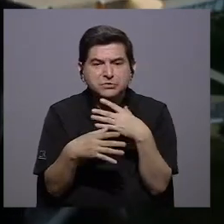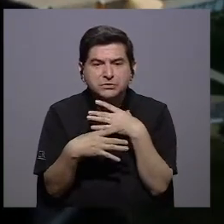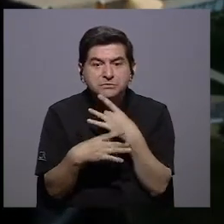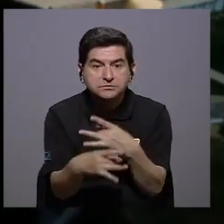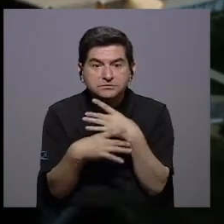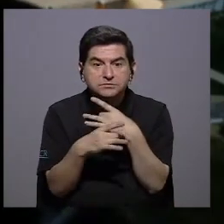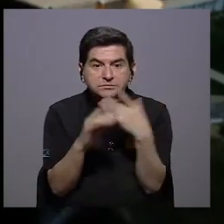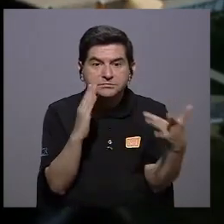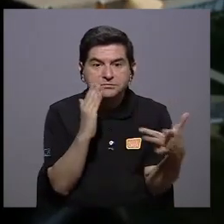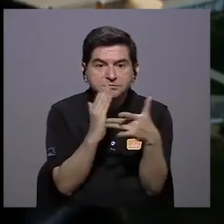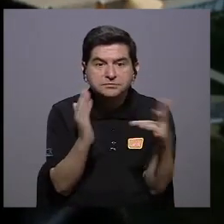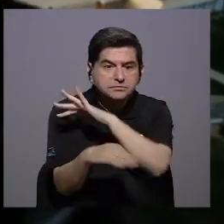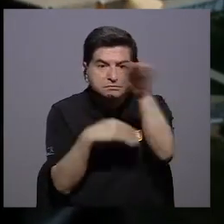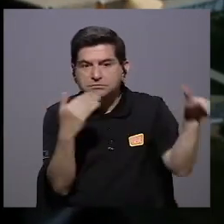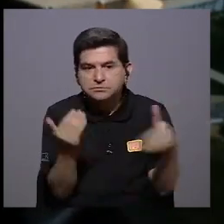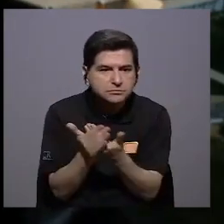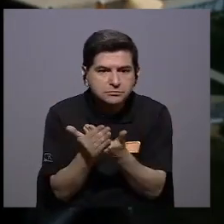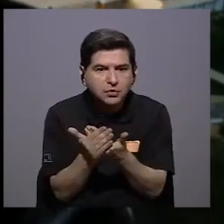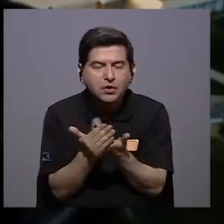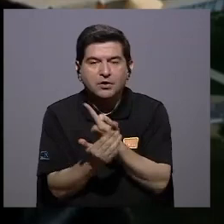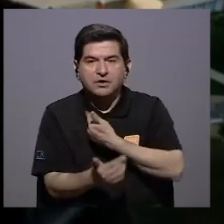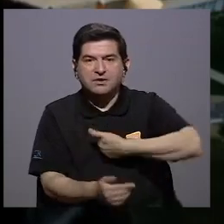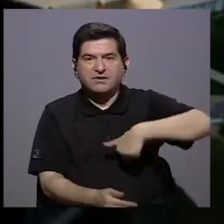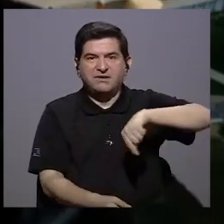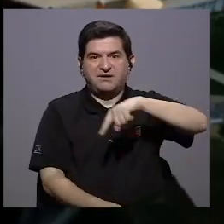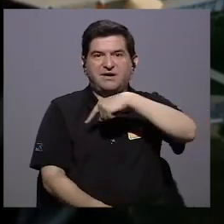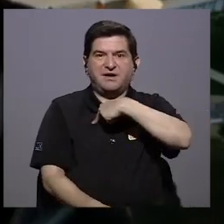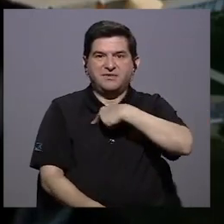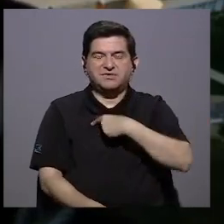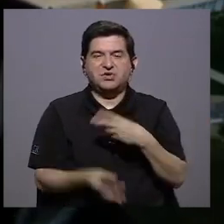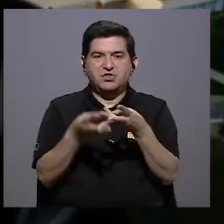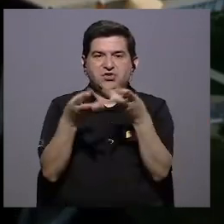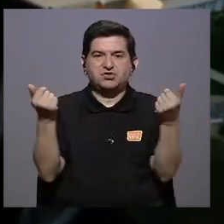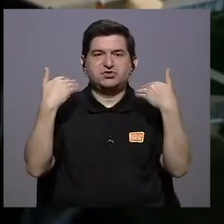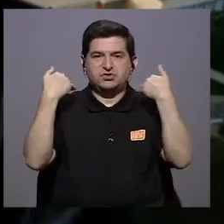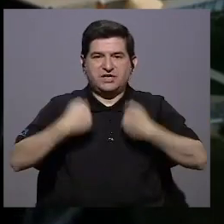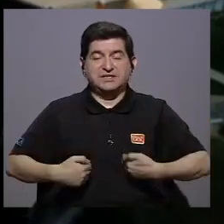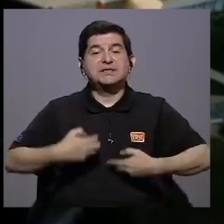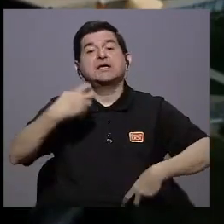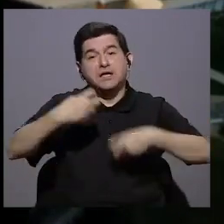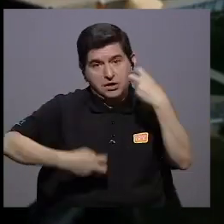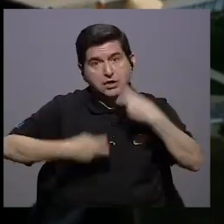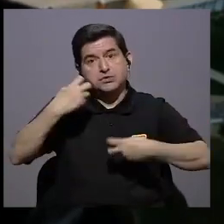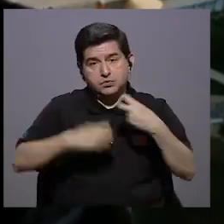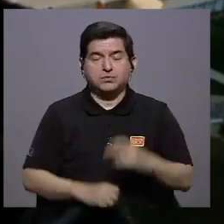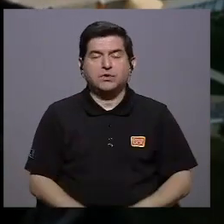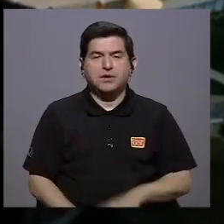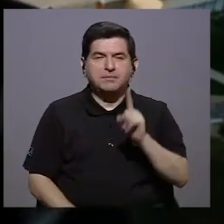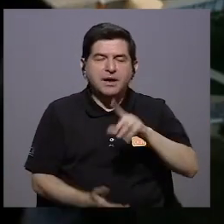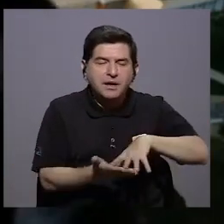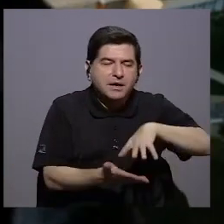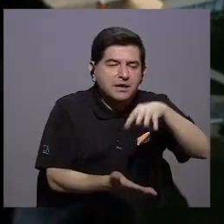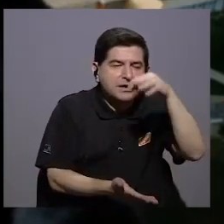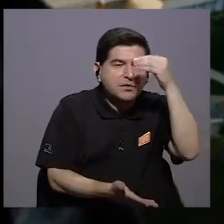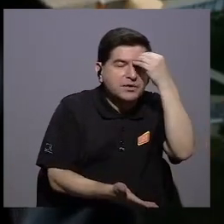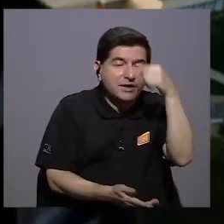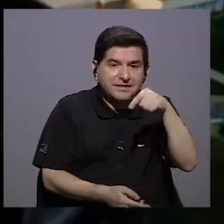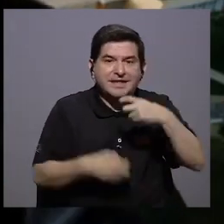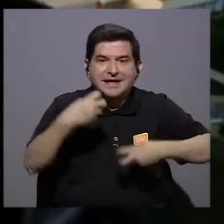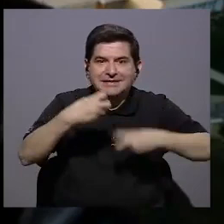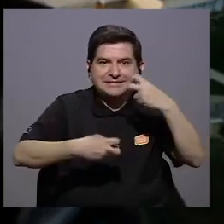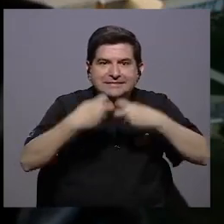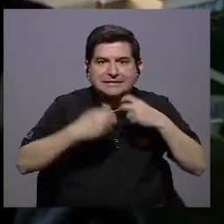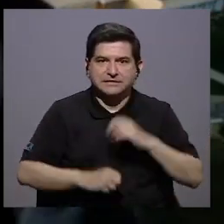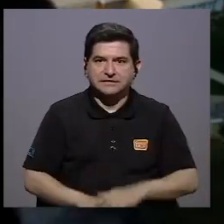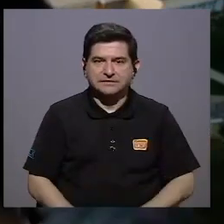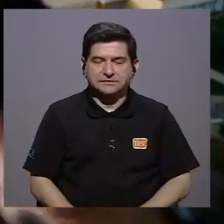afán tecnificarlo nos va nos va a deshumanizar eso es un problema si uno de los aprendizajes por ejemplo de esta